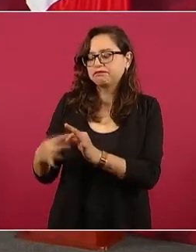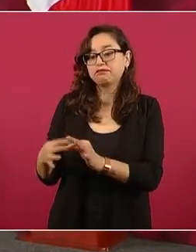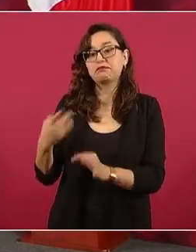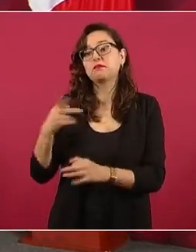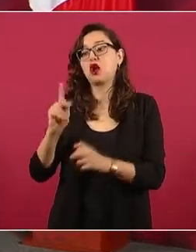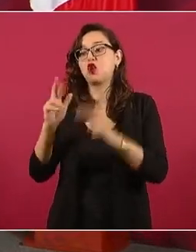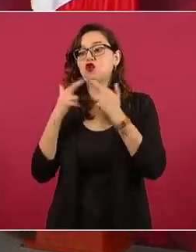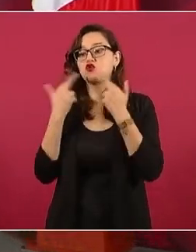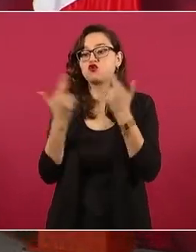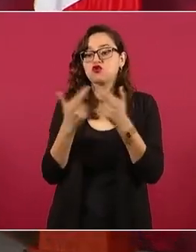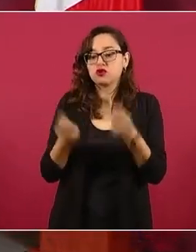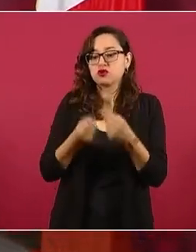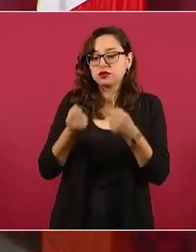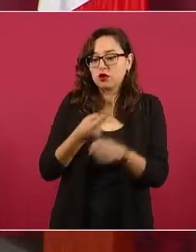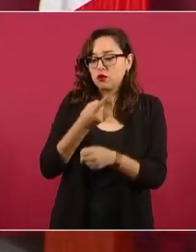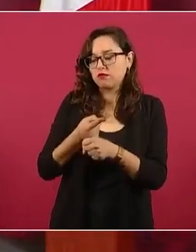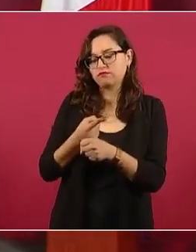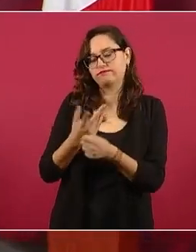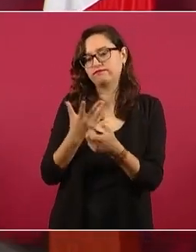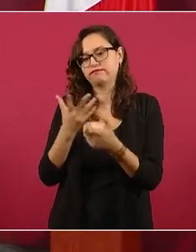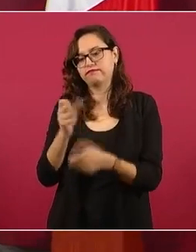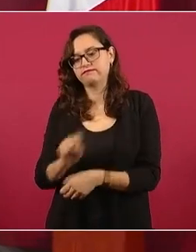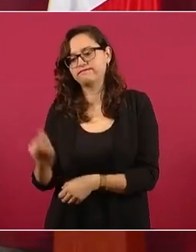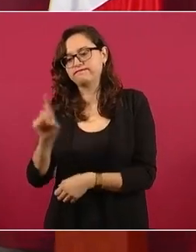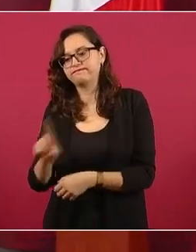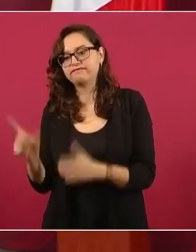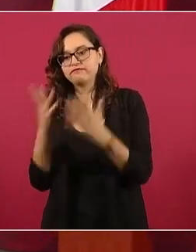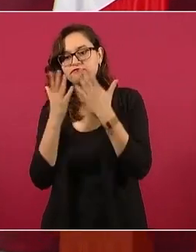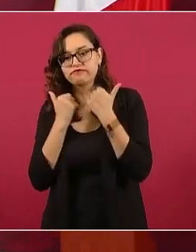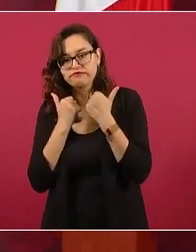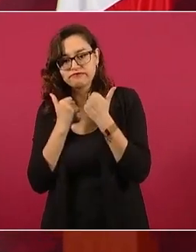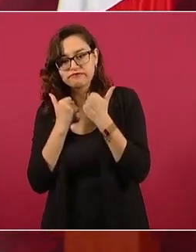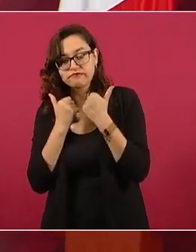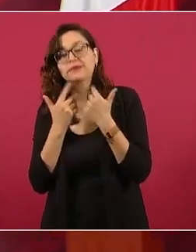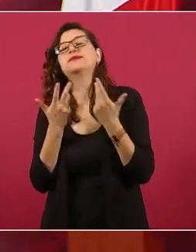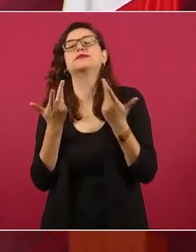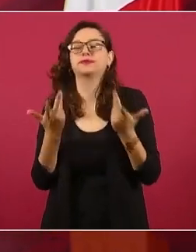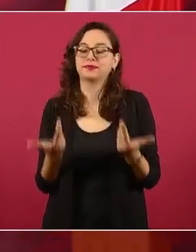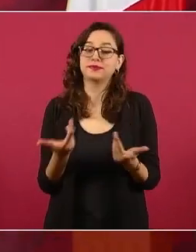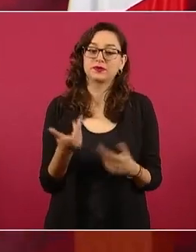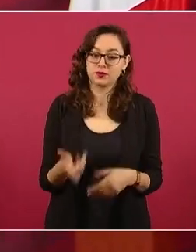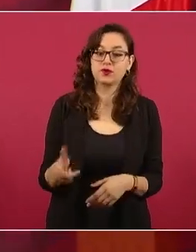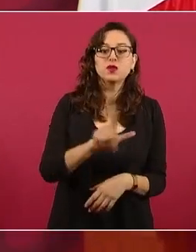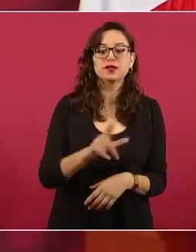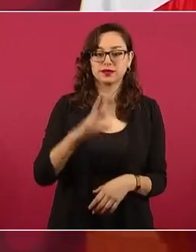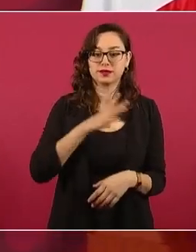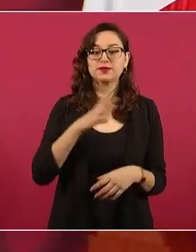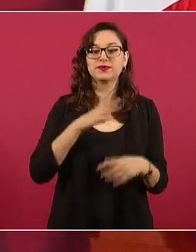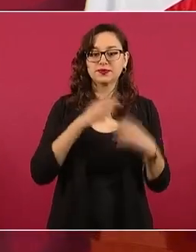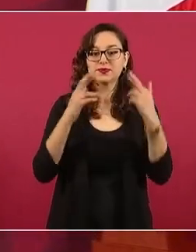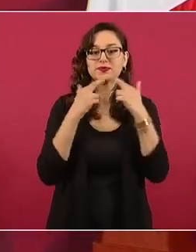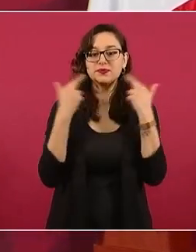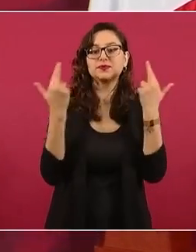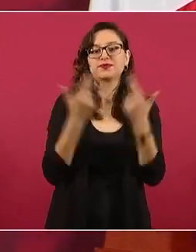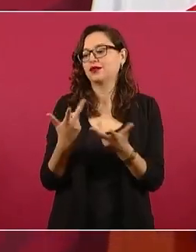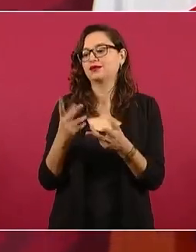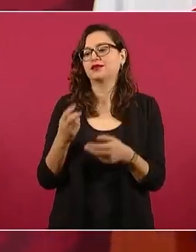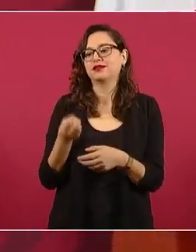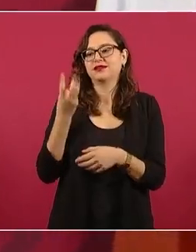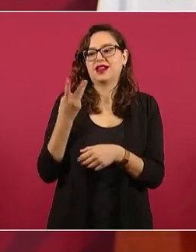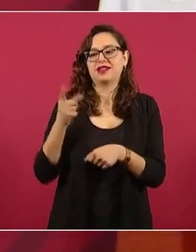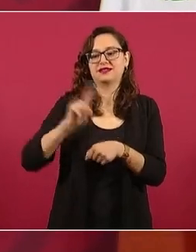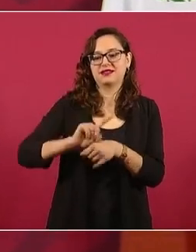Pero el lunes, que ya tenemos la reunión del gabinete, pues revisamos